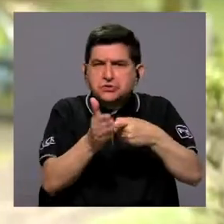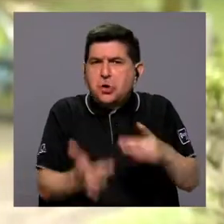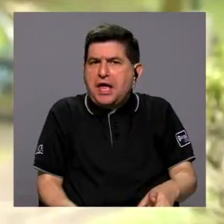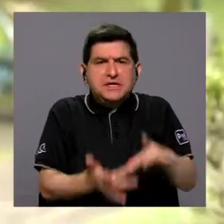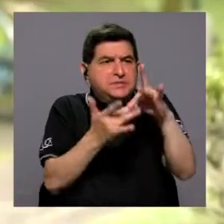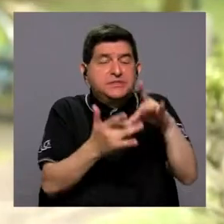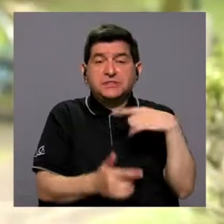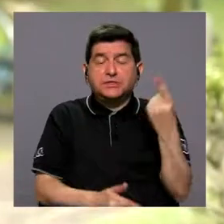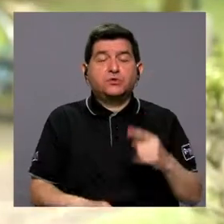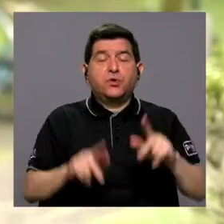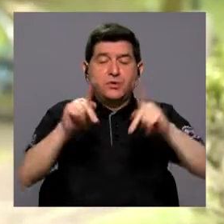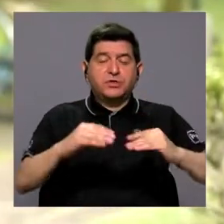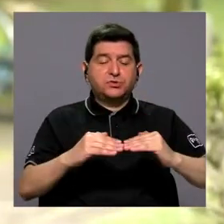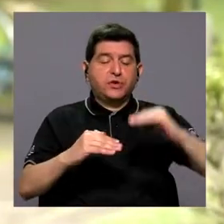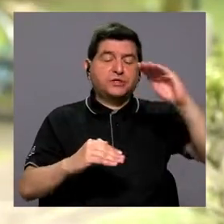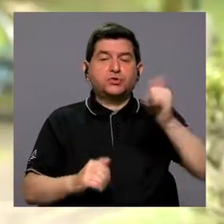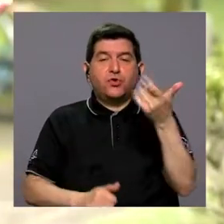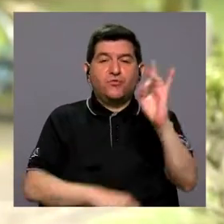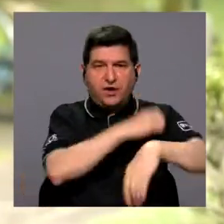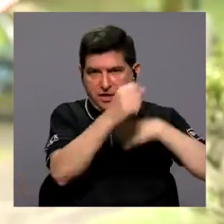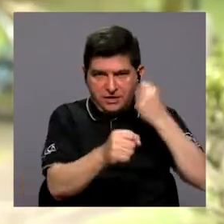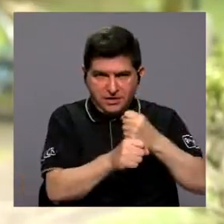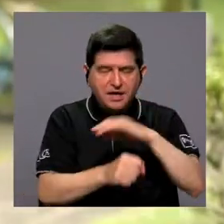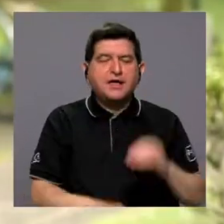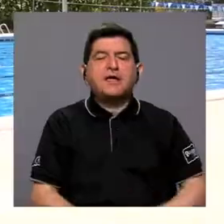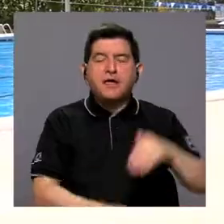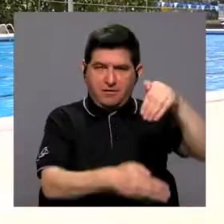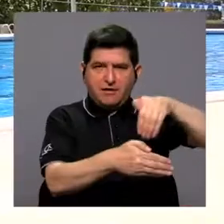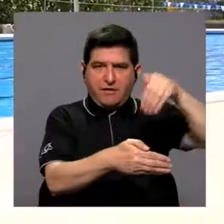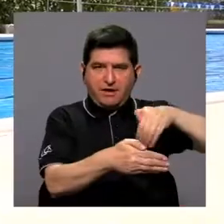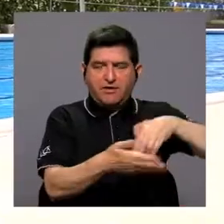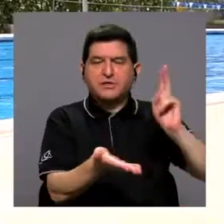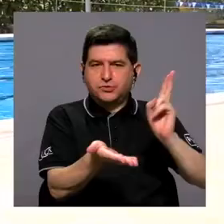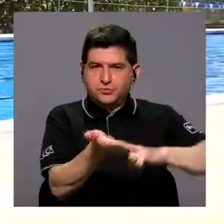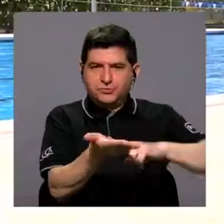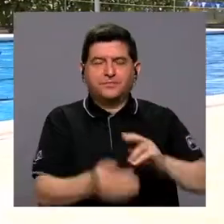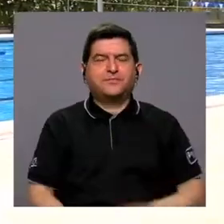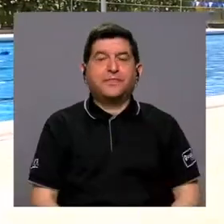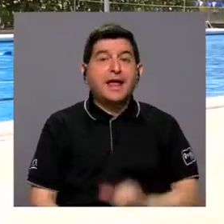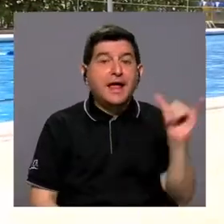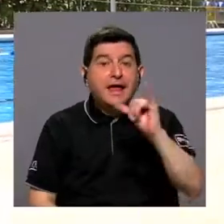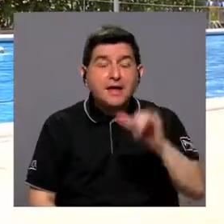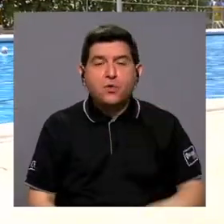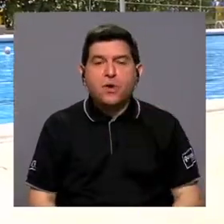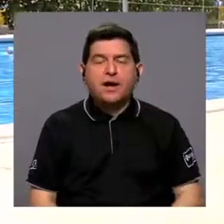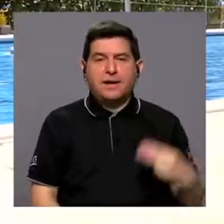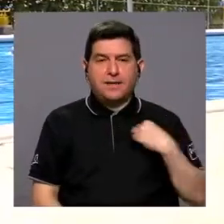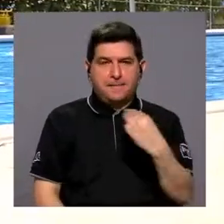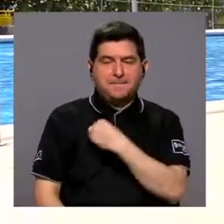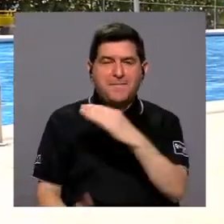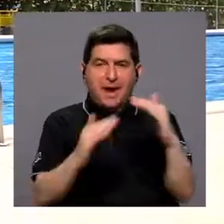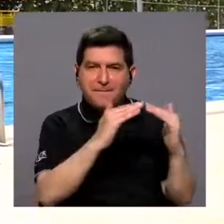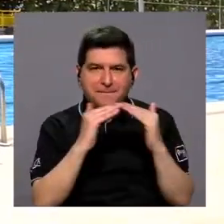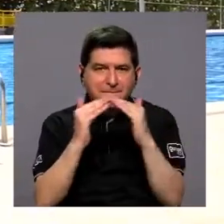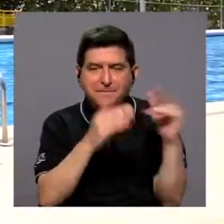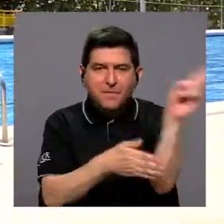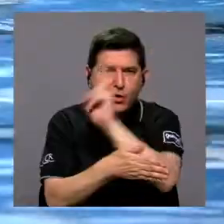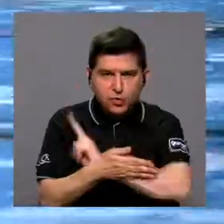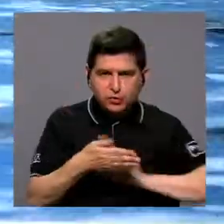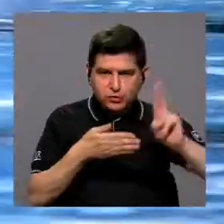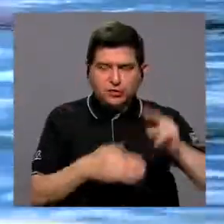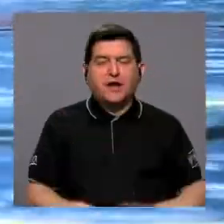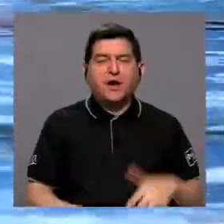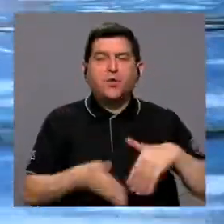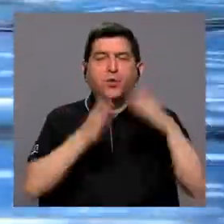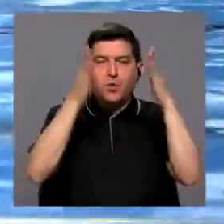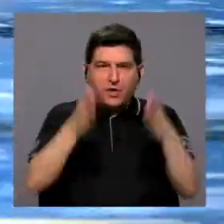especial más que ser mayor de edad y inscribirse. Asimismo, para los miembros de la comunidad universitaria,